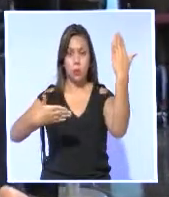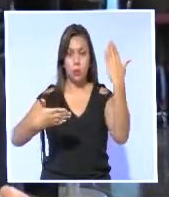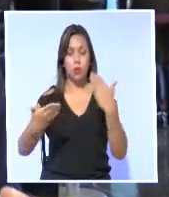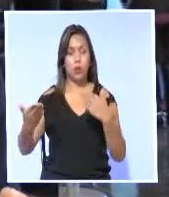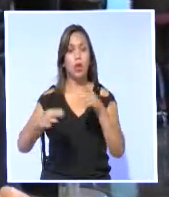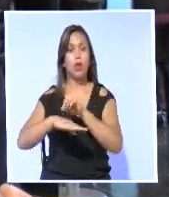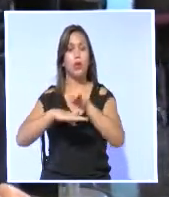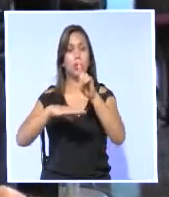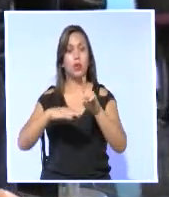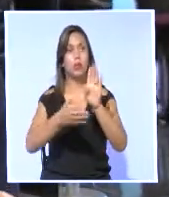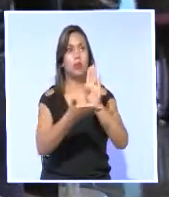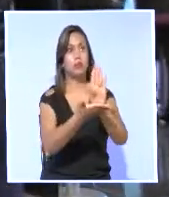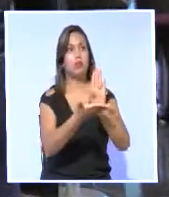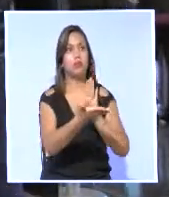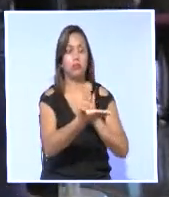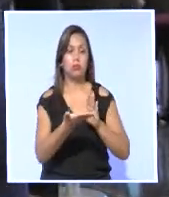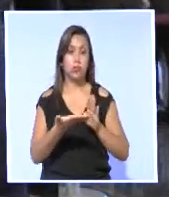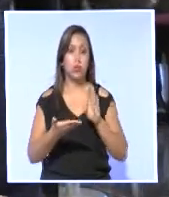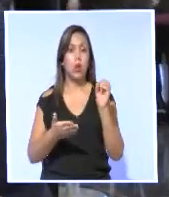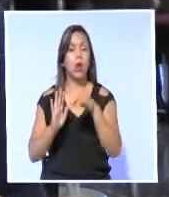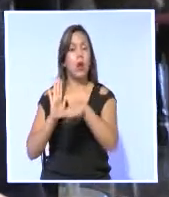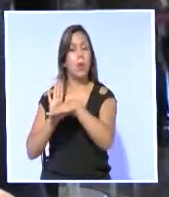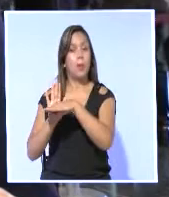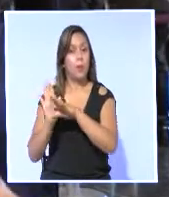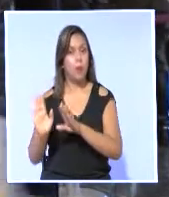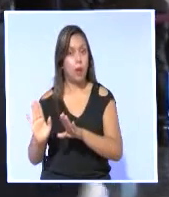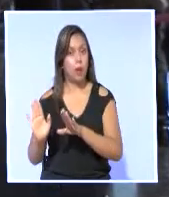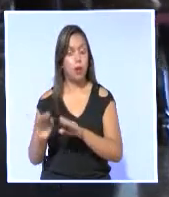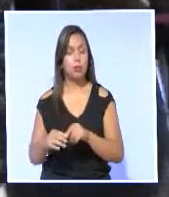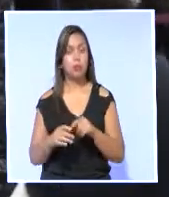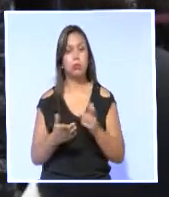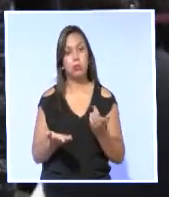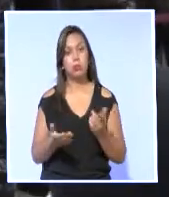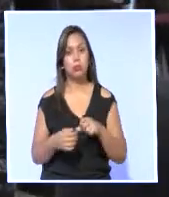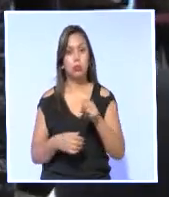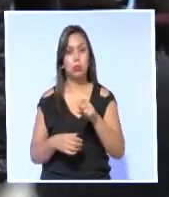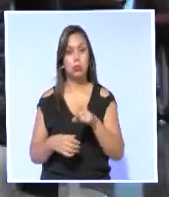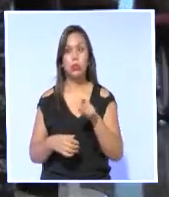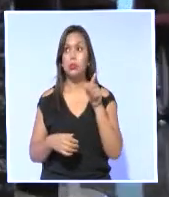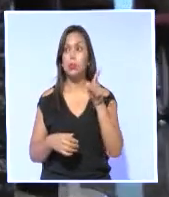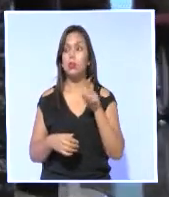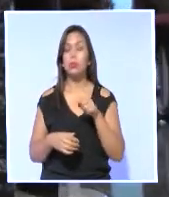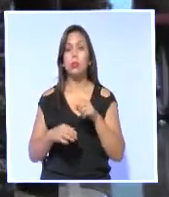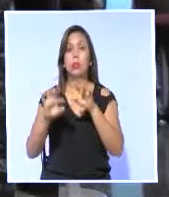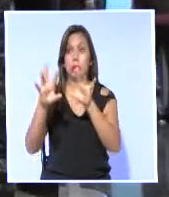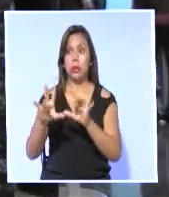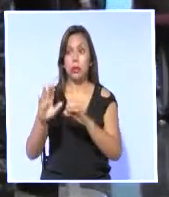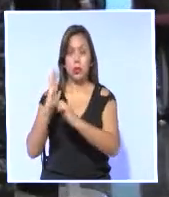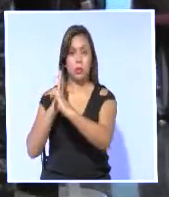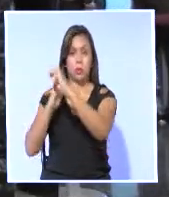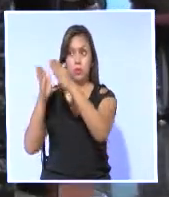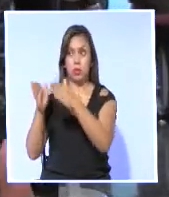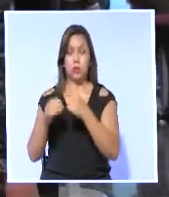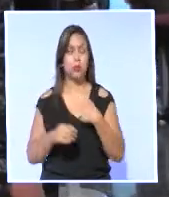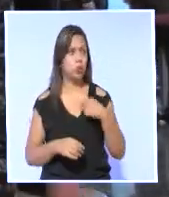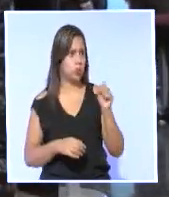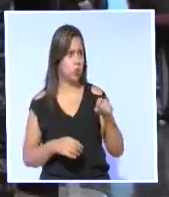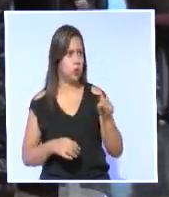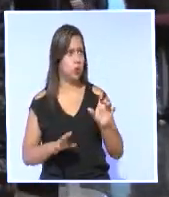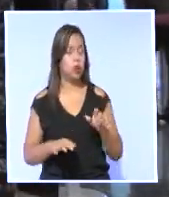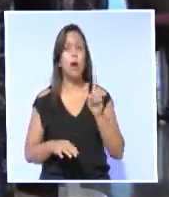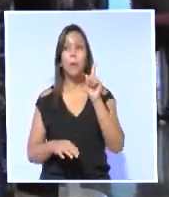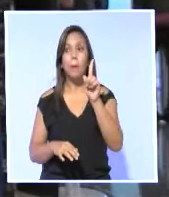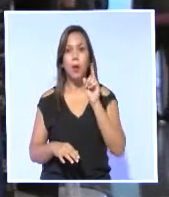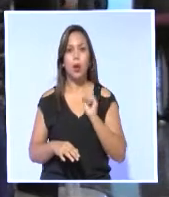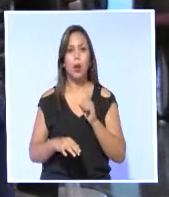del Seguro Social o del Banco del Seguro, está bien. Secretarios con rango de ministro, por ejemplo. También me parece bien. Lo que no podemos hacer es